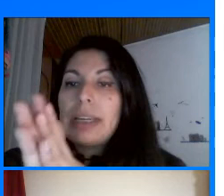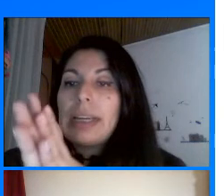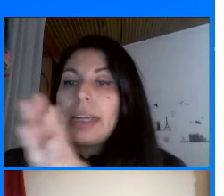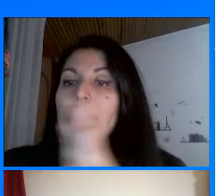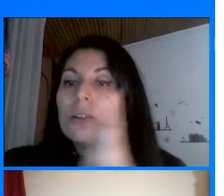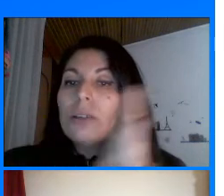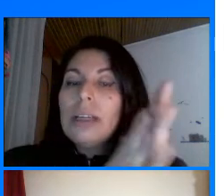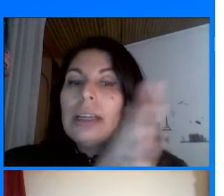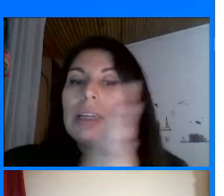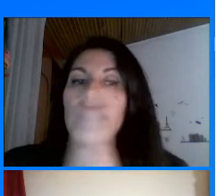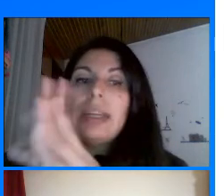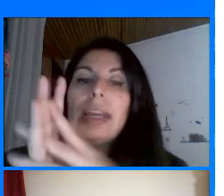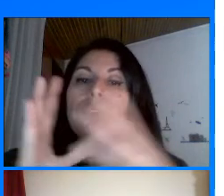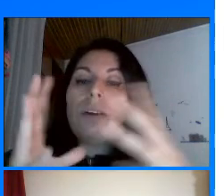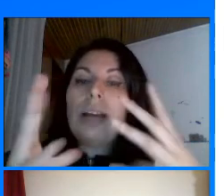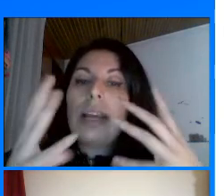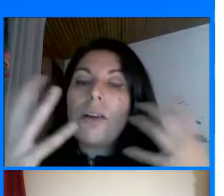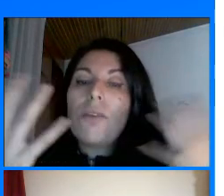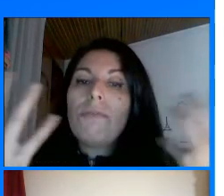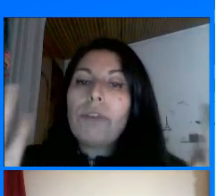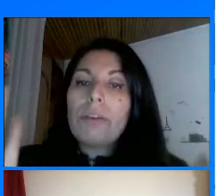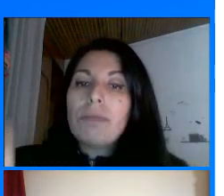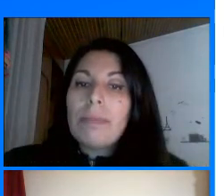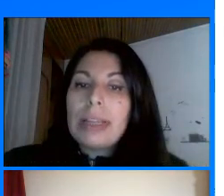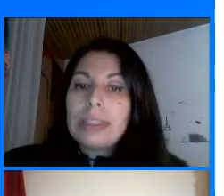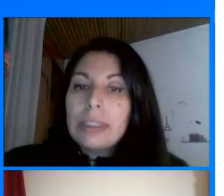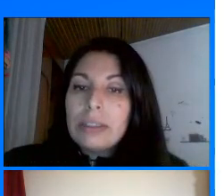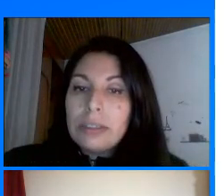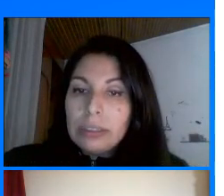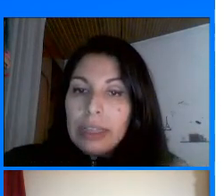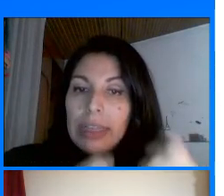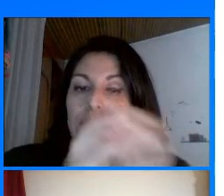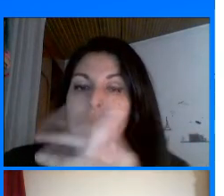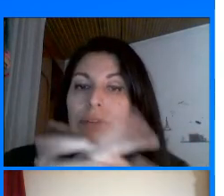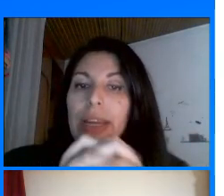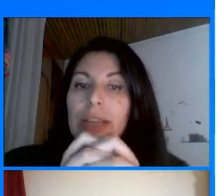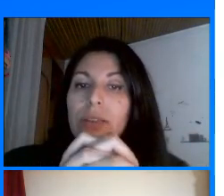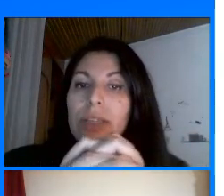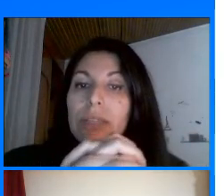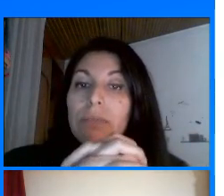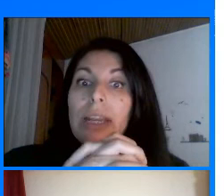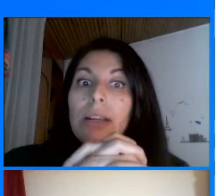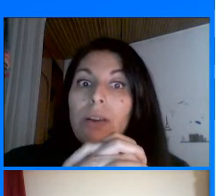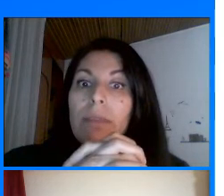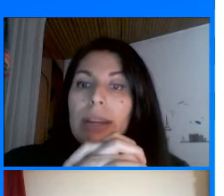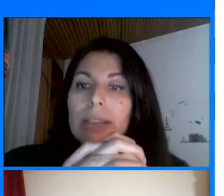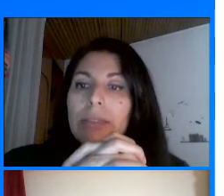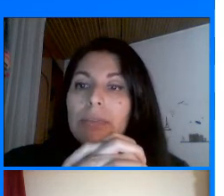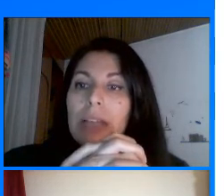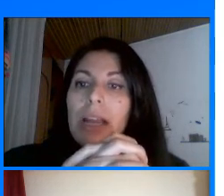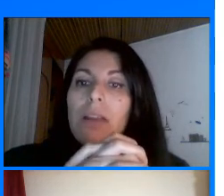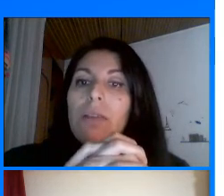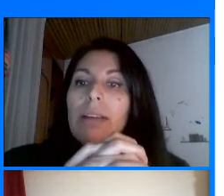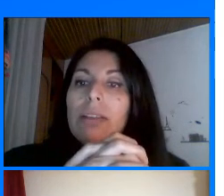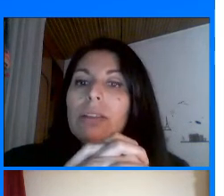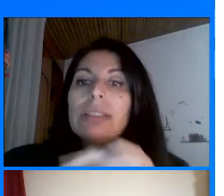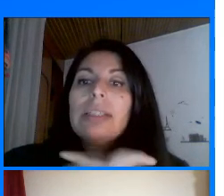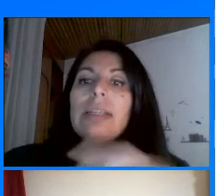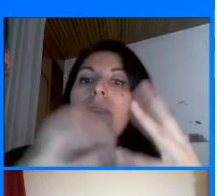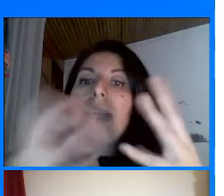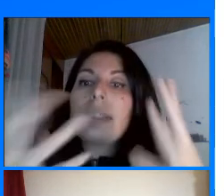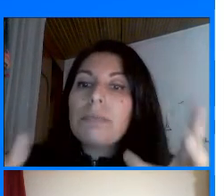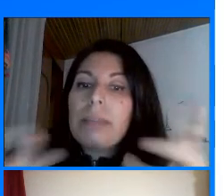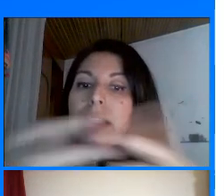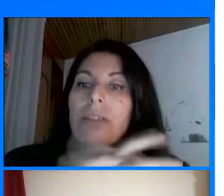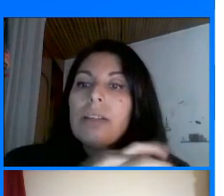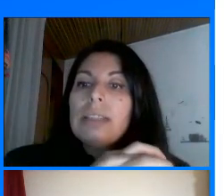años después De Cristo Y en toda la conformación Que fue el turismo Y el comercio Luego entonces